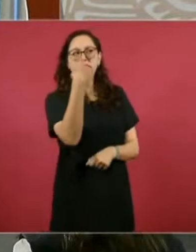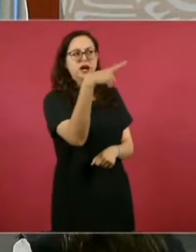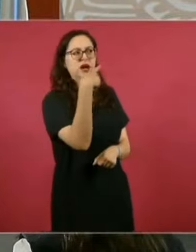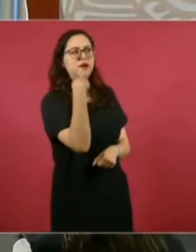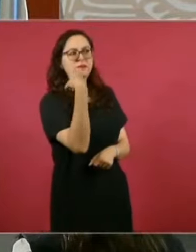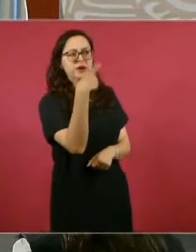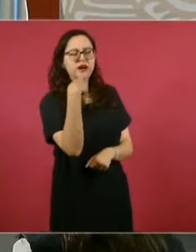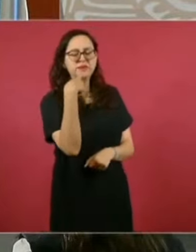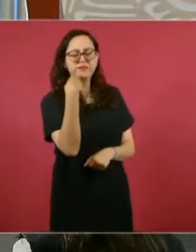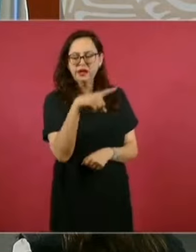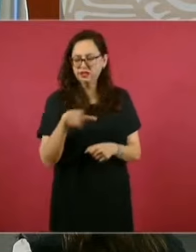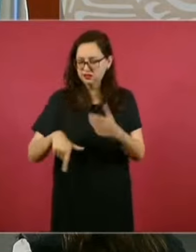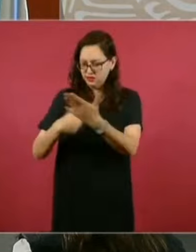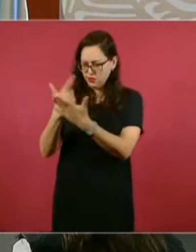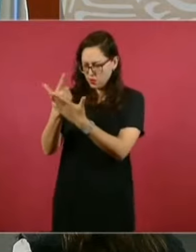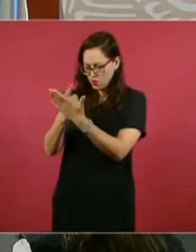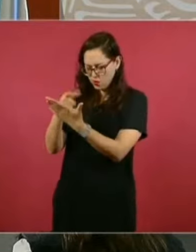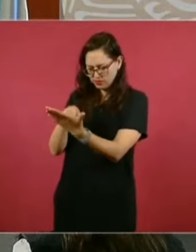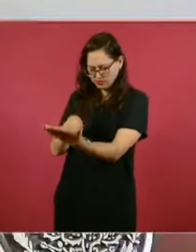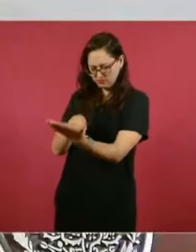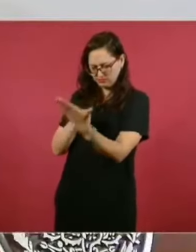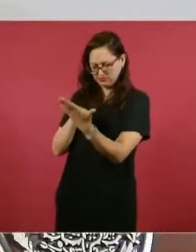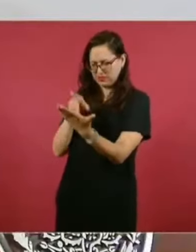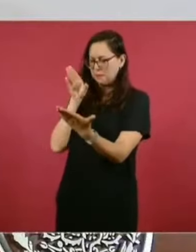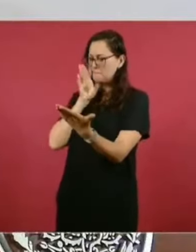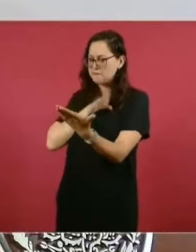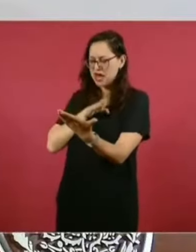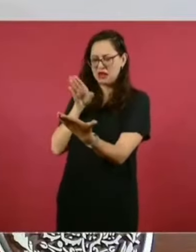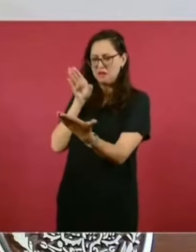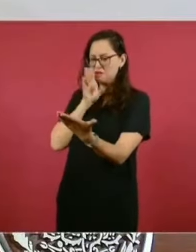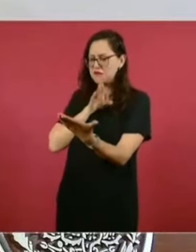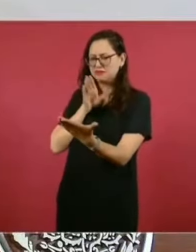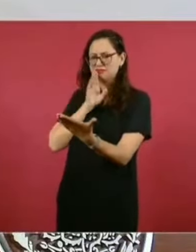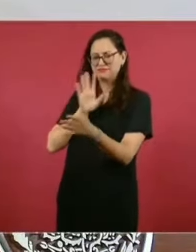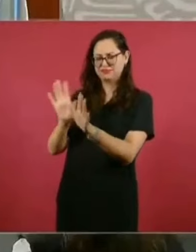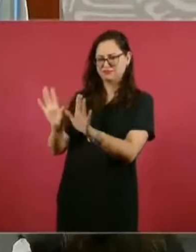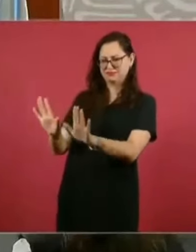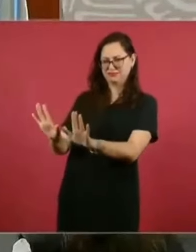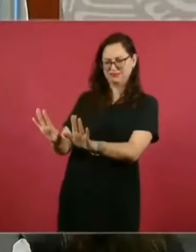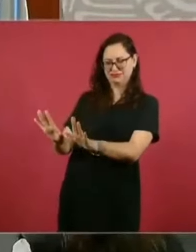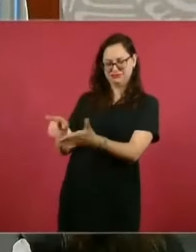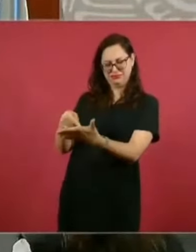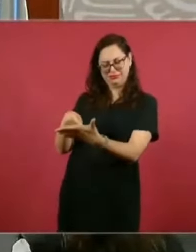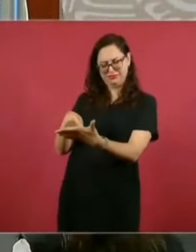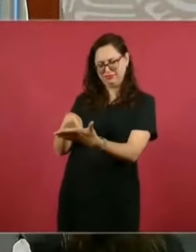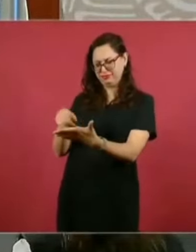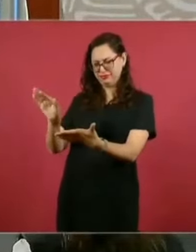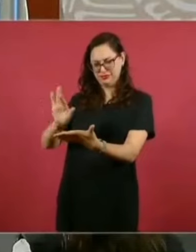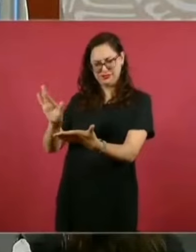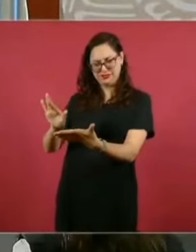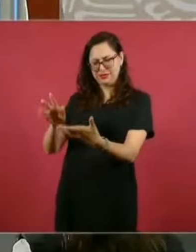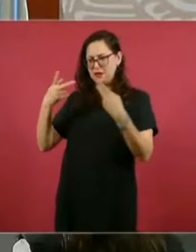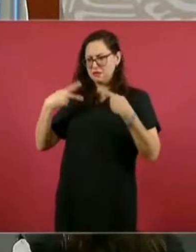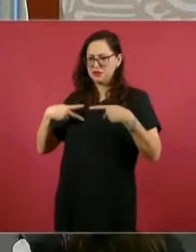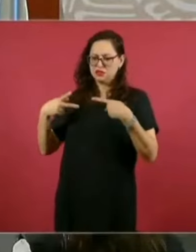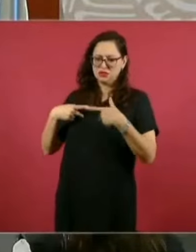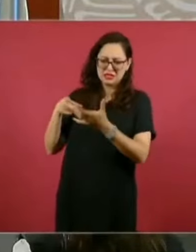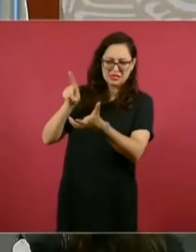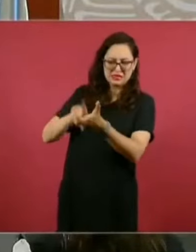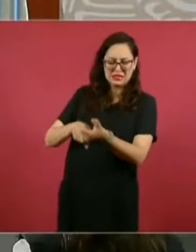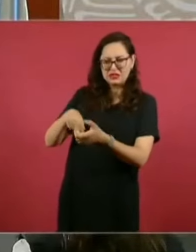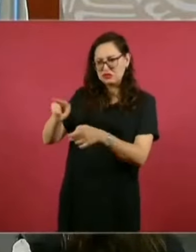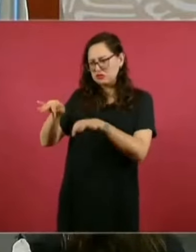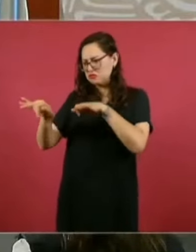rendición de cuentas de estos tres organismos, se tomó la determinación de cambiar a las personas servidoras